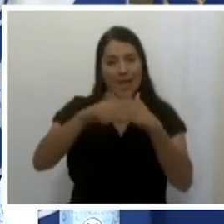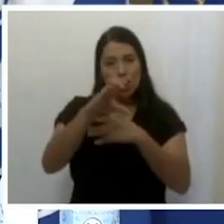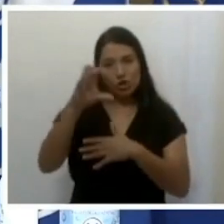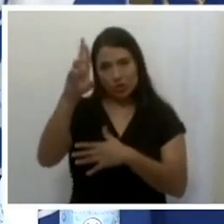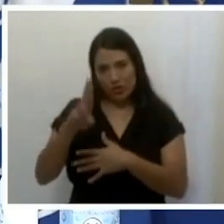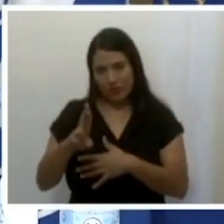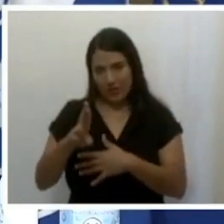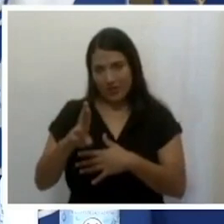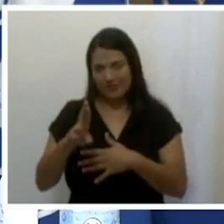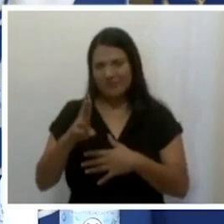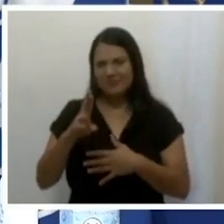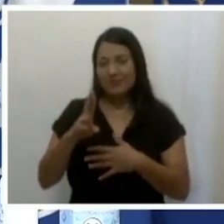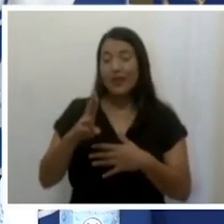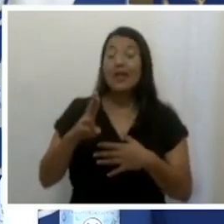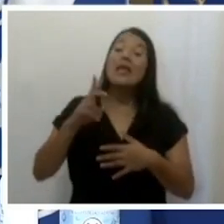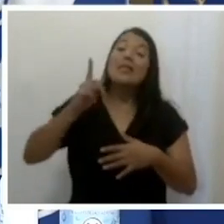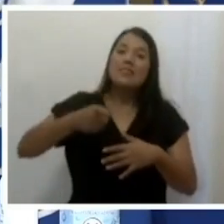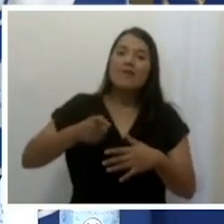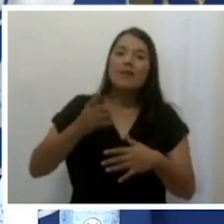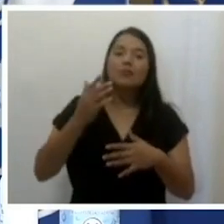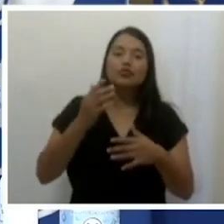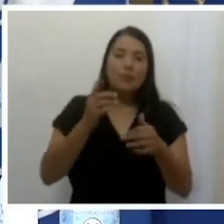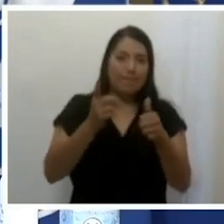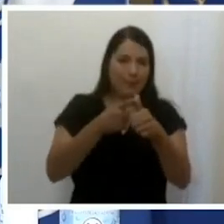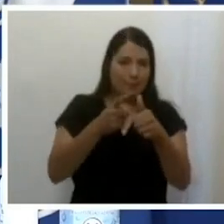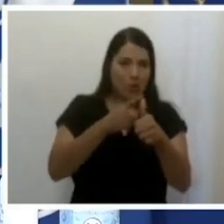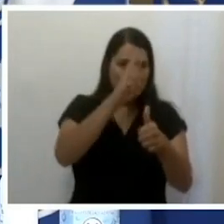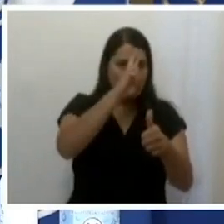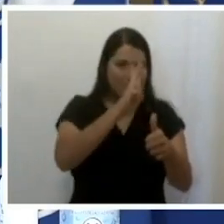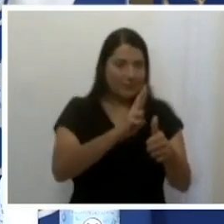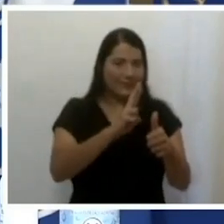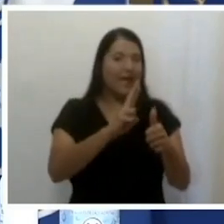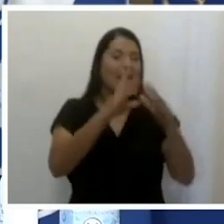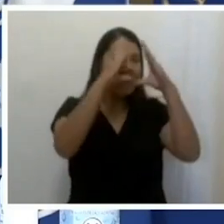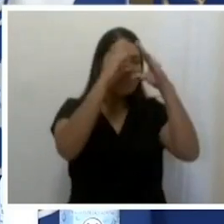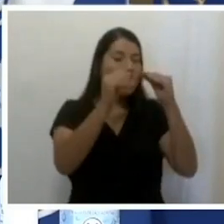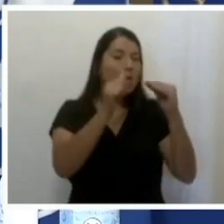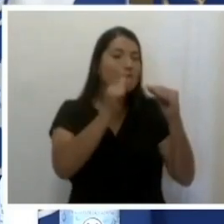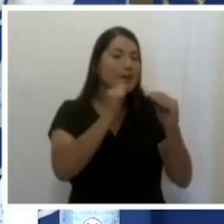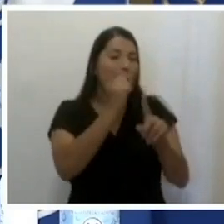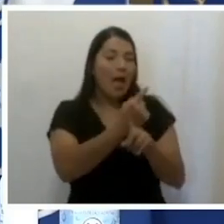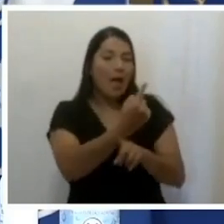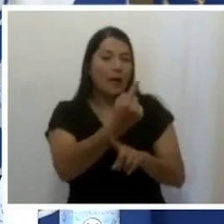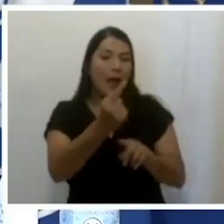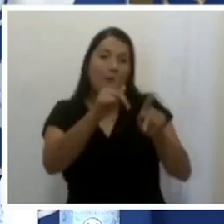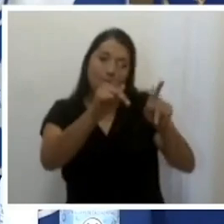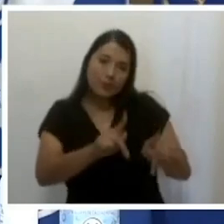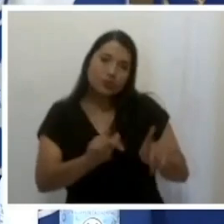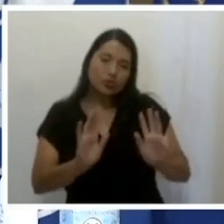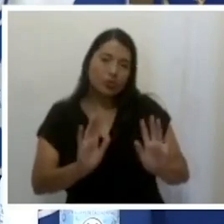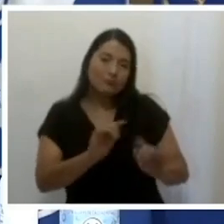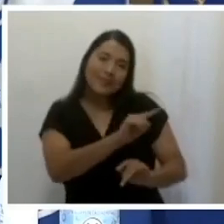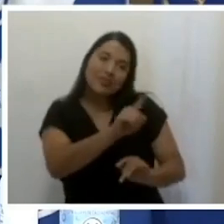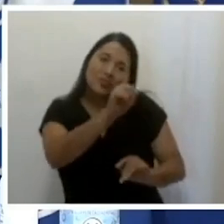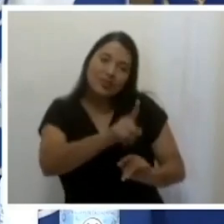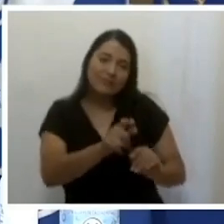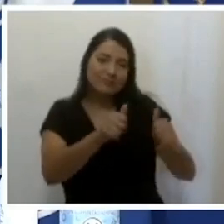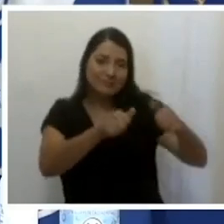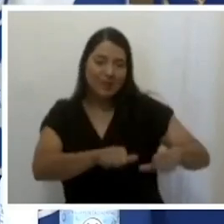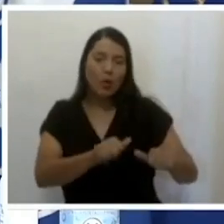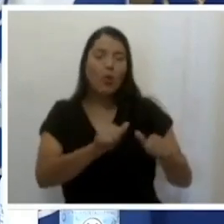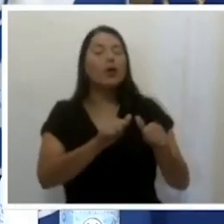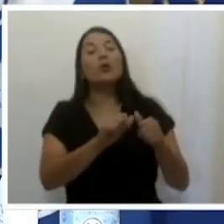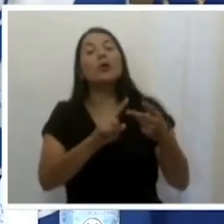entre la protección de la privacidad de las personas. Obviamente tendría que haber un consentimiento informado y todo esto.